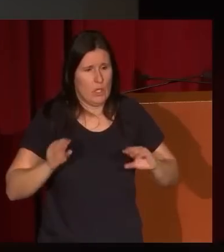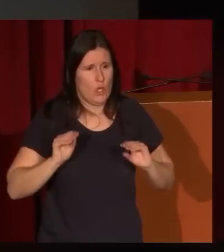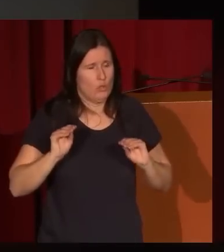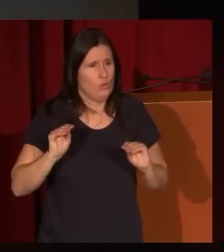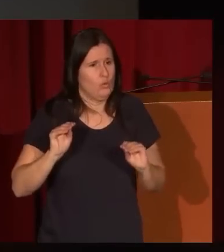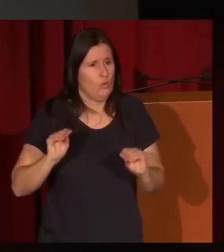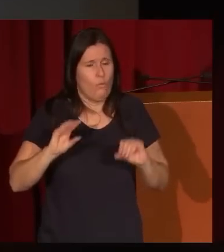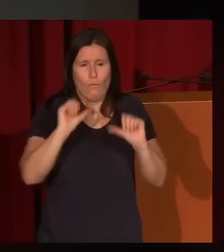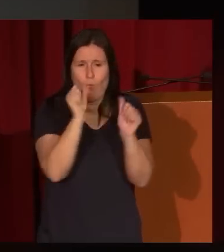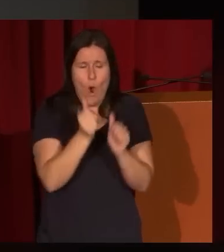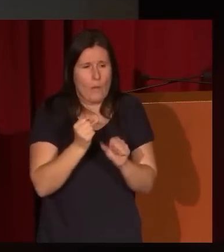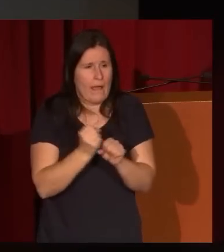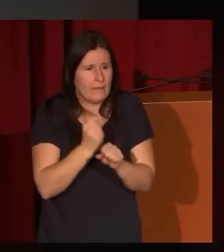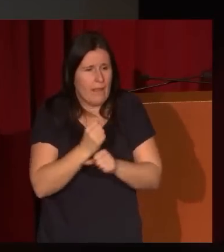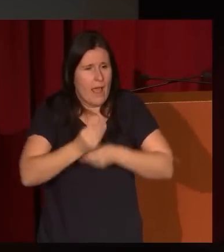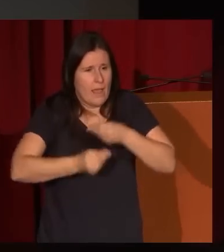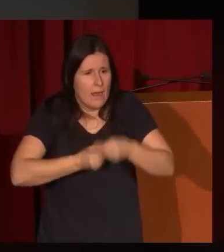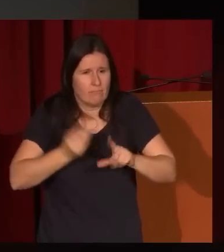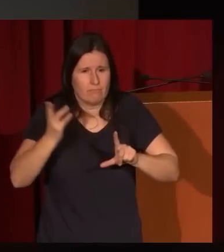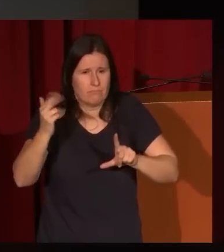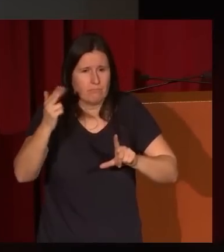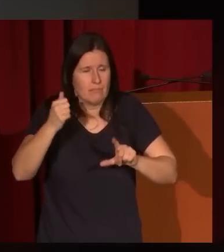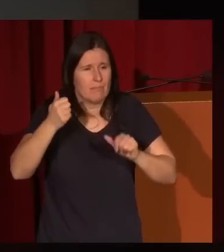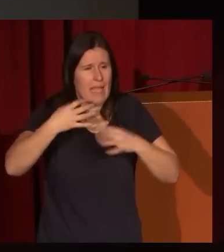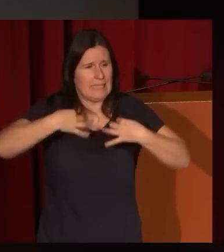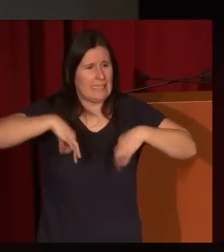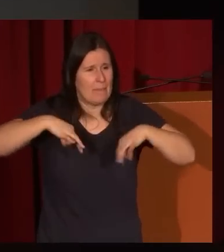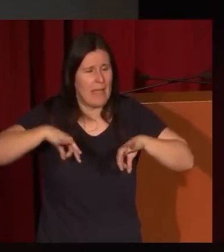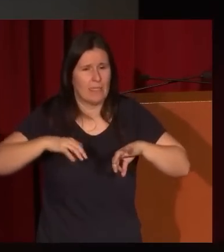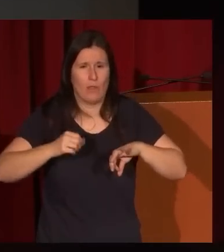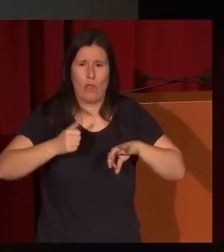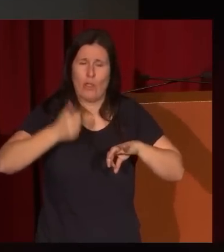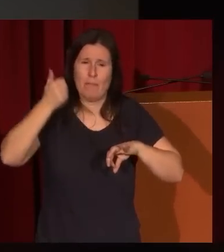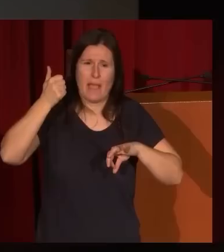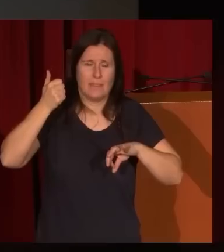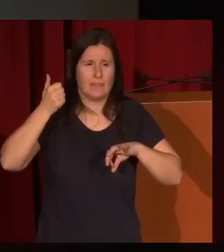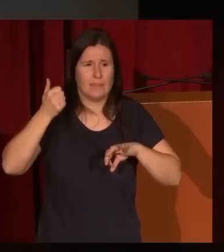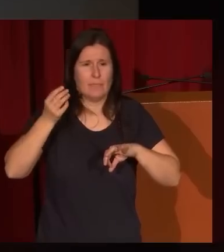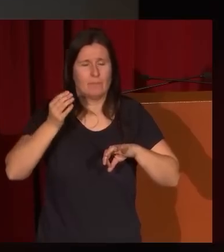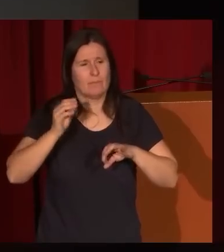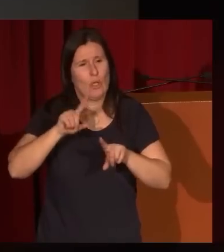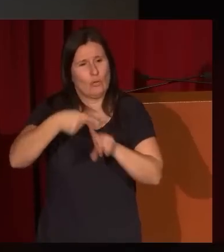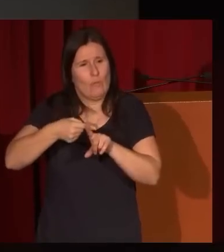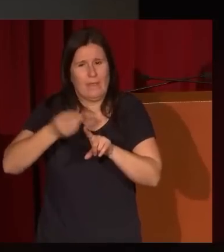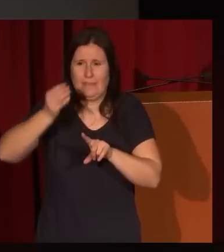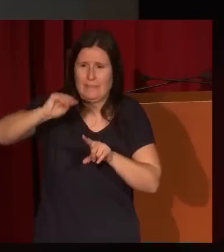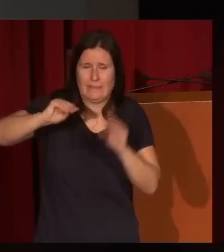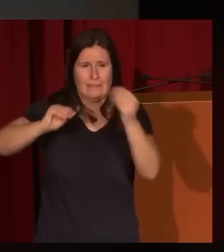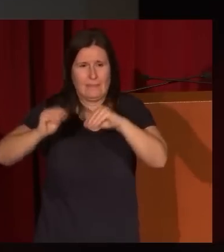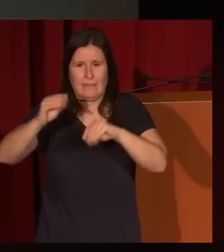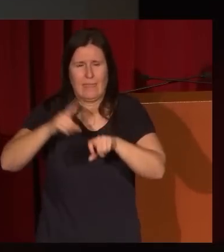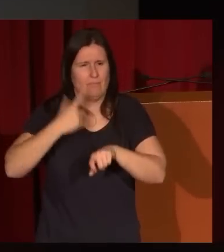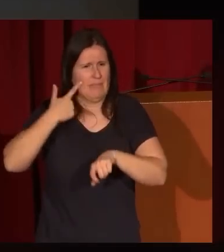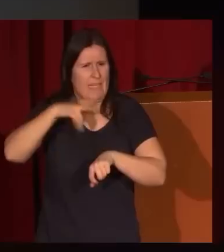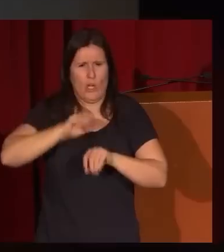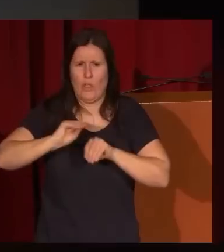ese modo de hacer mucho más esquemático y también mucho más sumario que se reconoce aquí muy bien su estilo frente a